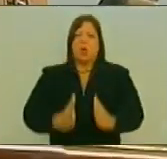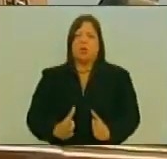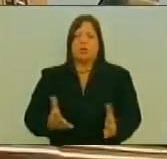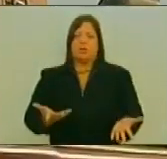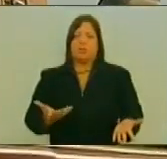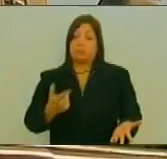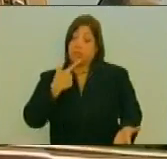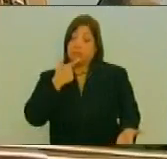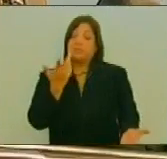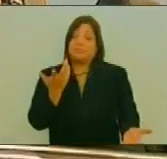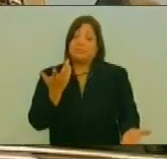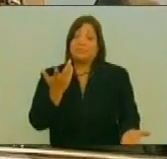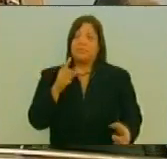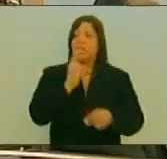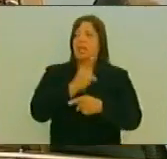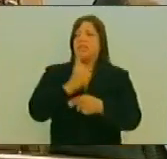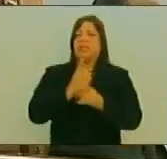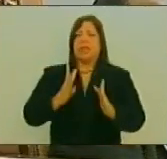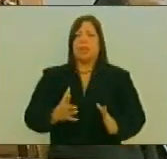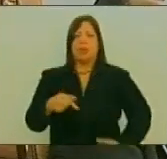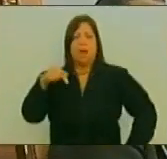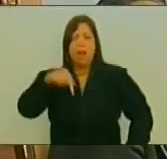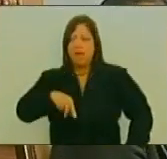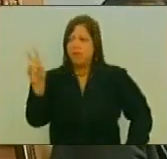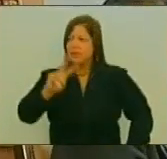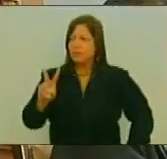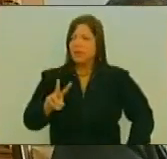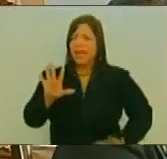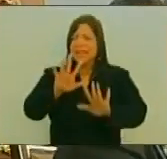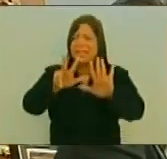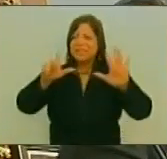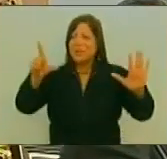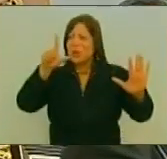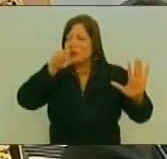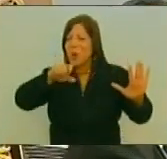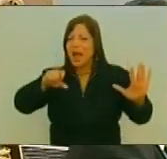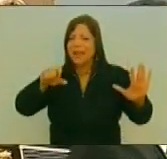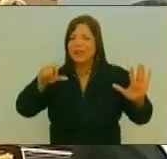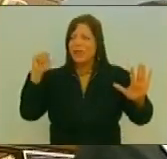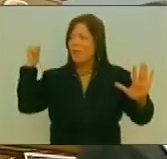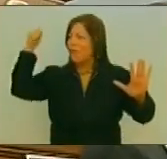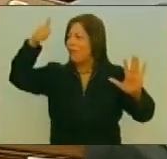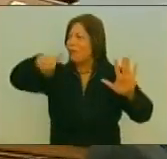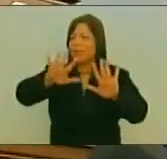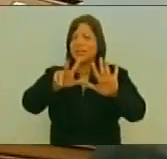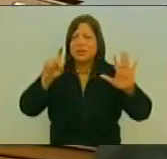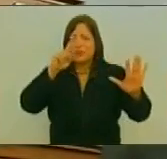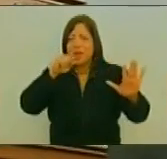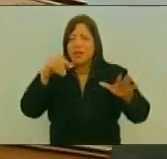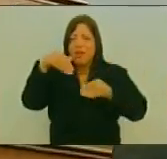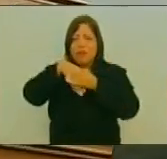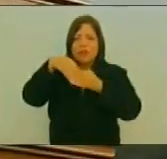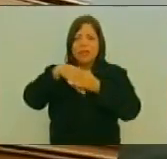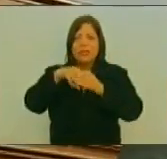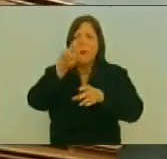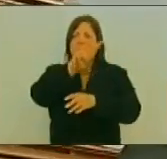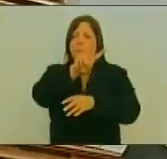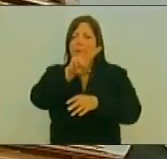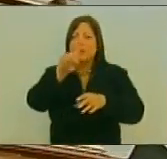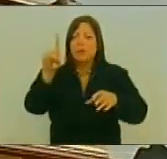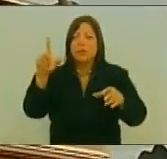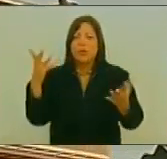Que extraña dictadura ¿No? Que en 18 años Ha realizado 22 elecciones Y dentro de pocos días